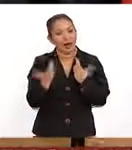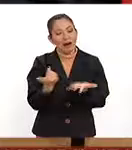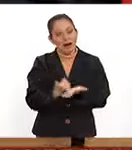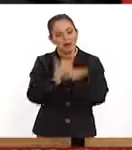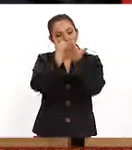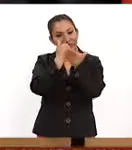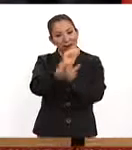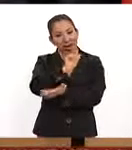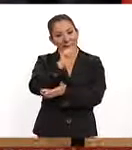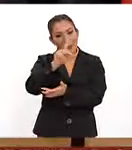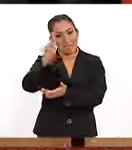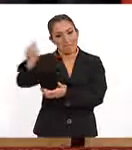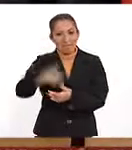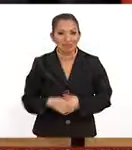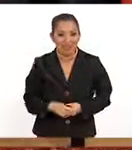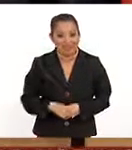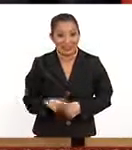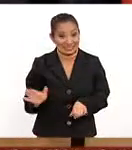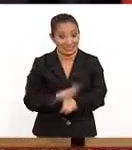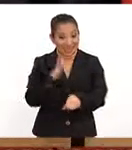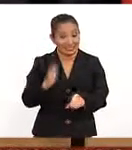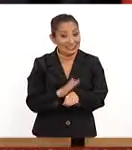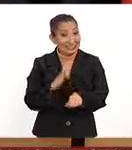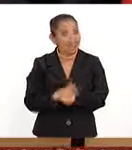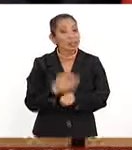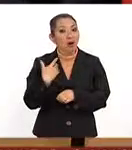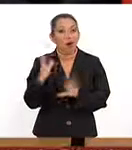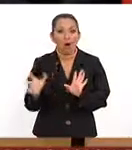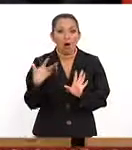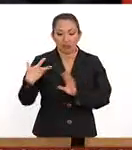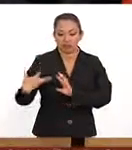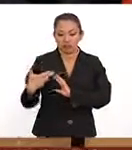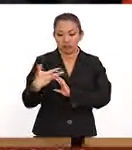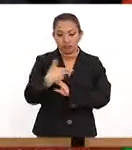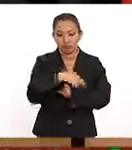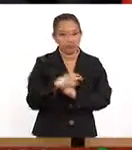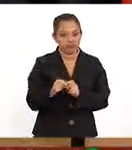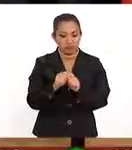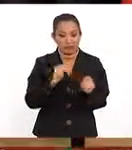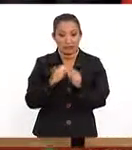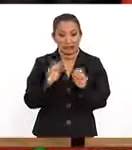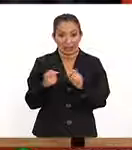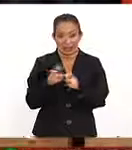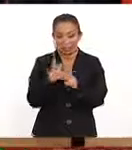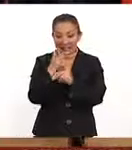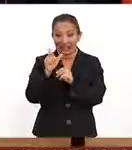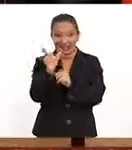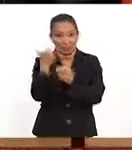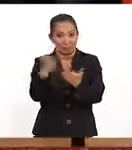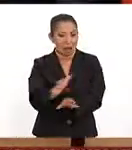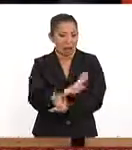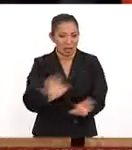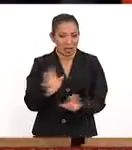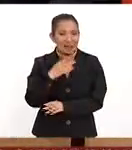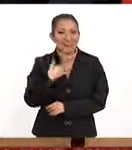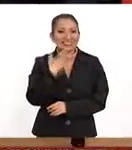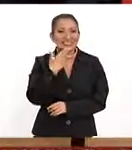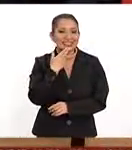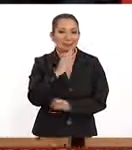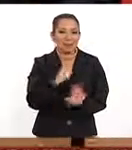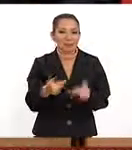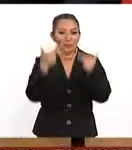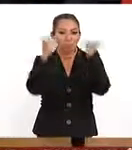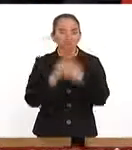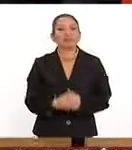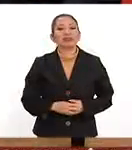las herramientas digitales. ¡Qué excelente! O si no, agarrar las tijeras y romper las tijeras. Eso también funciona, ¿eh?